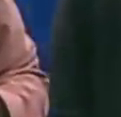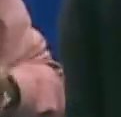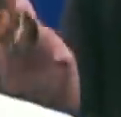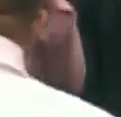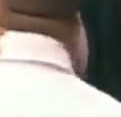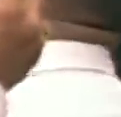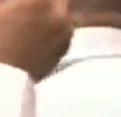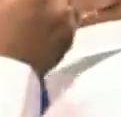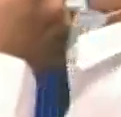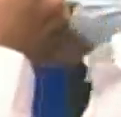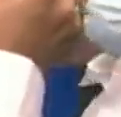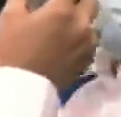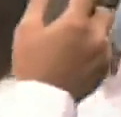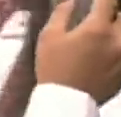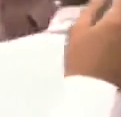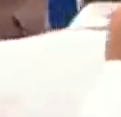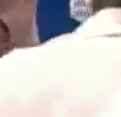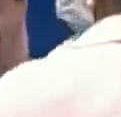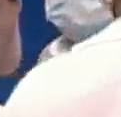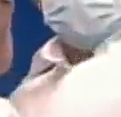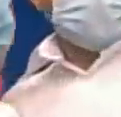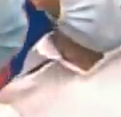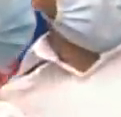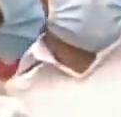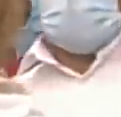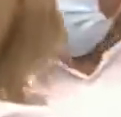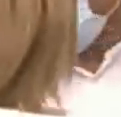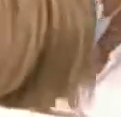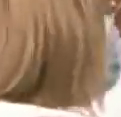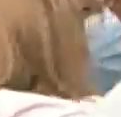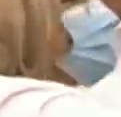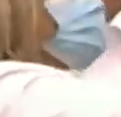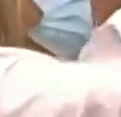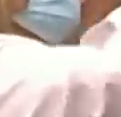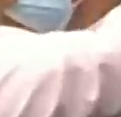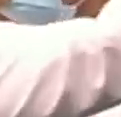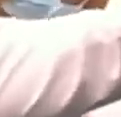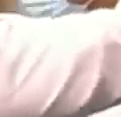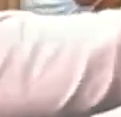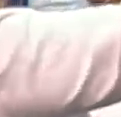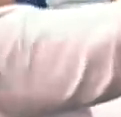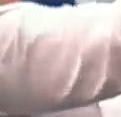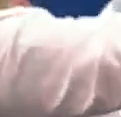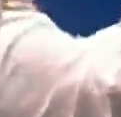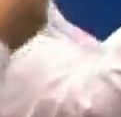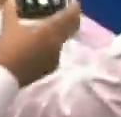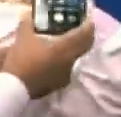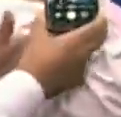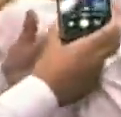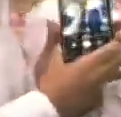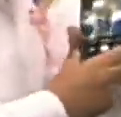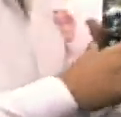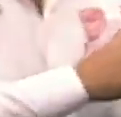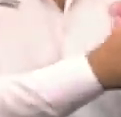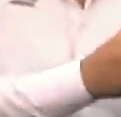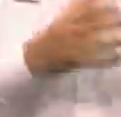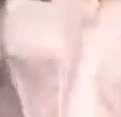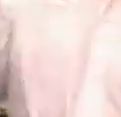Me han pintado en varios cuadros Me han convertido en estatua Bajo un cielito